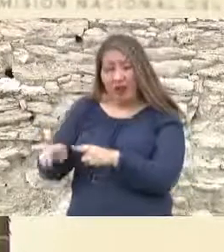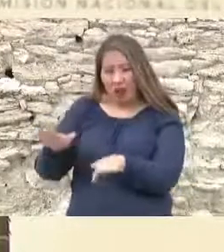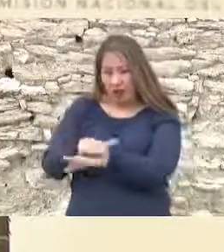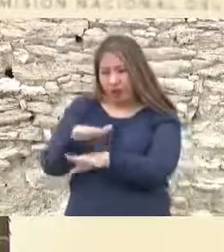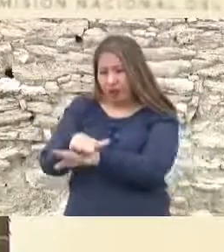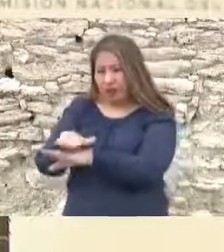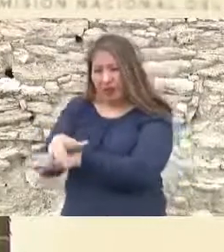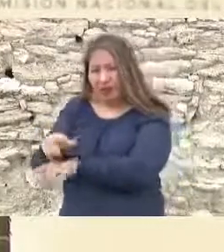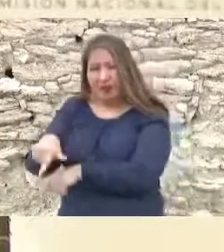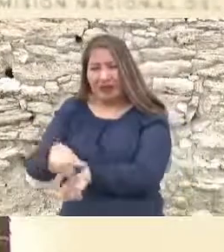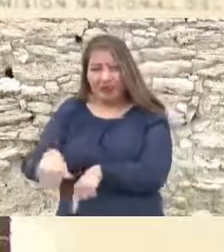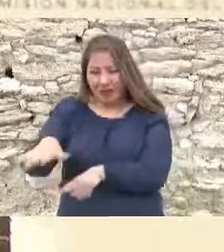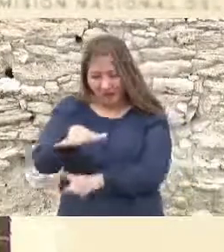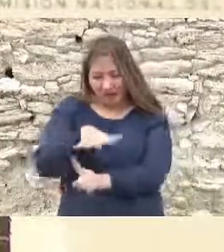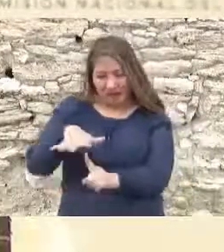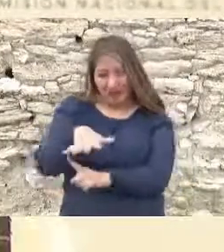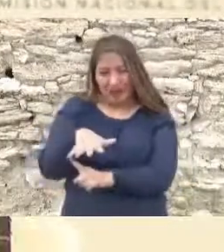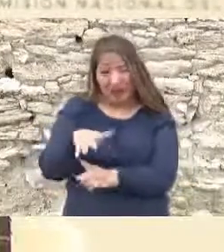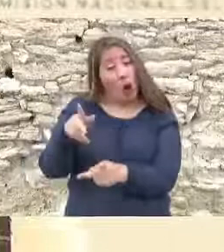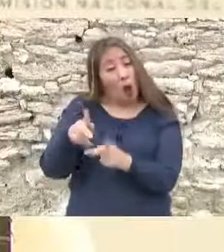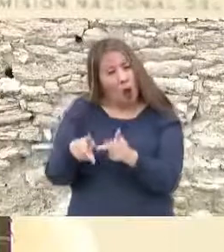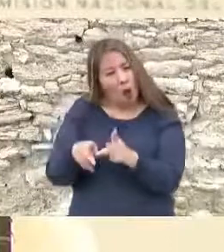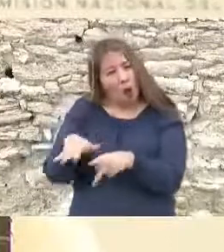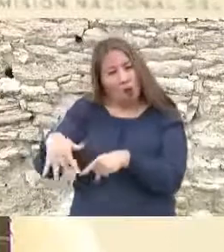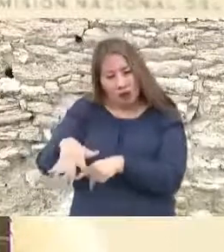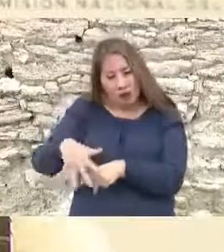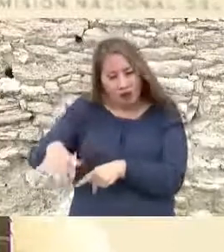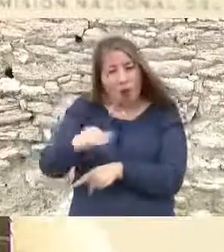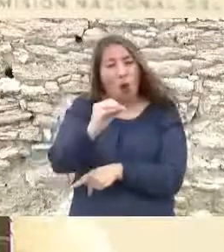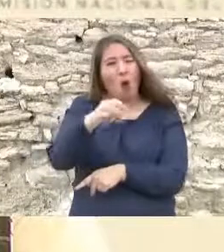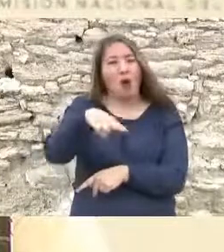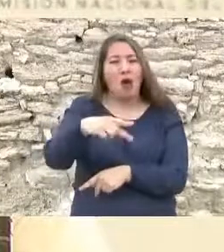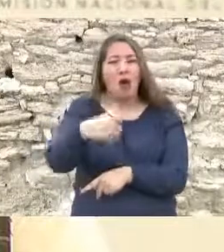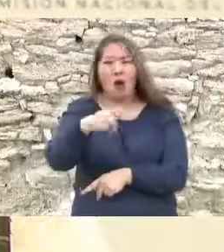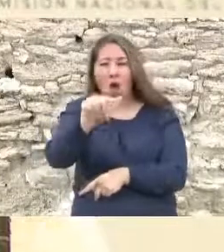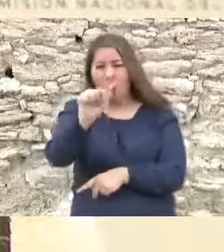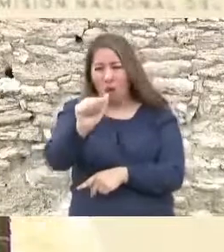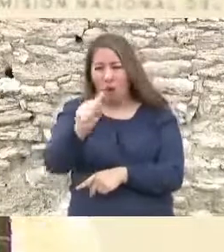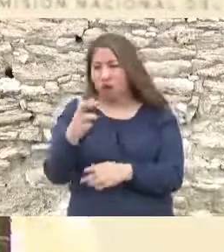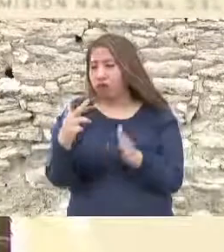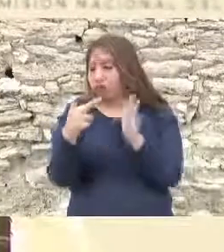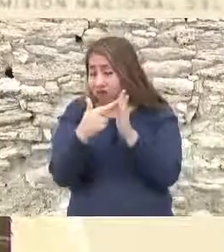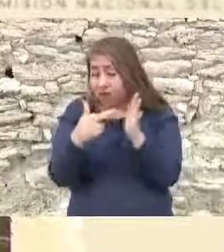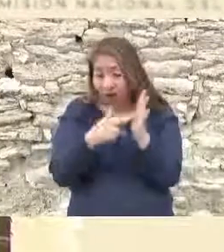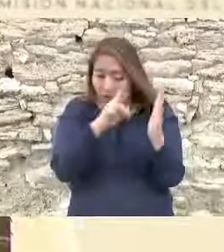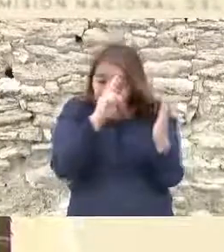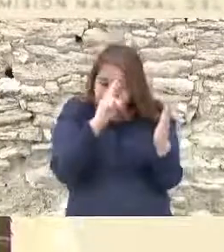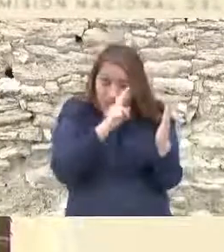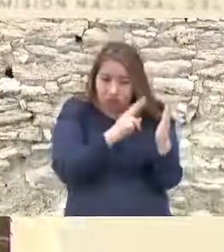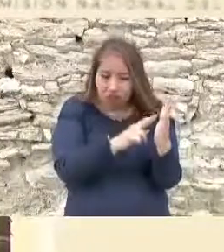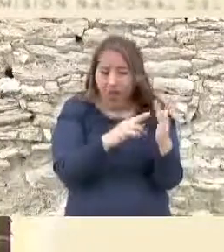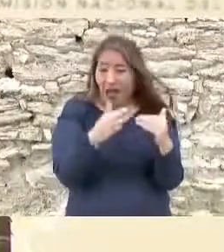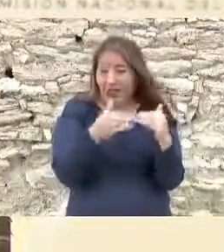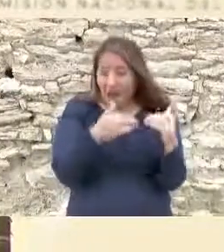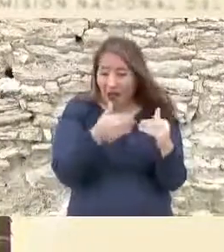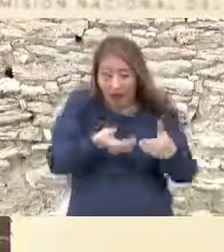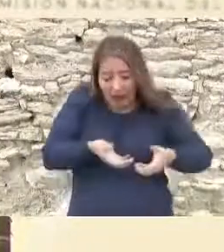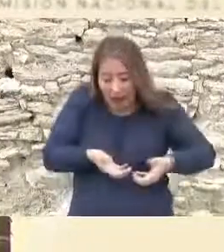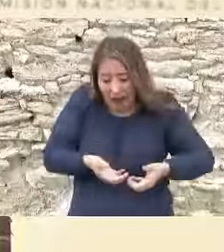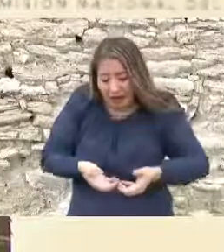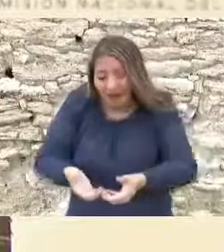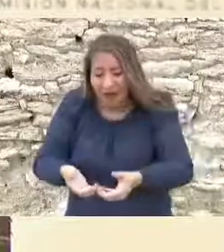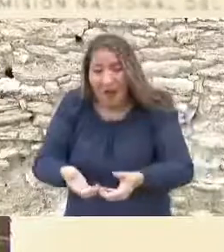capacitación ambiental. Por otra parte, la CONAGUA, usando sus reglas de operación, modificó canales